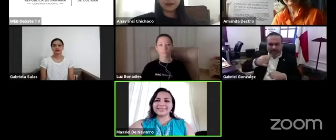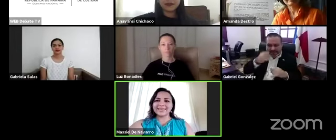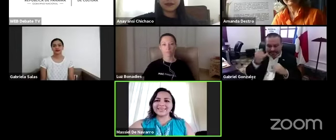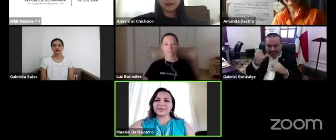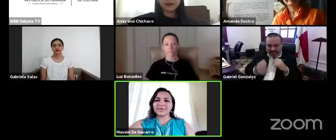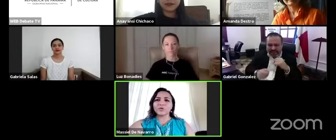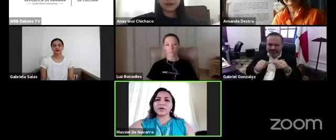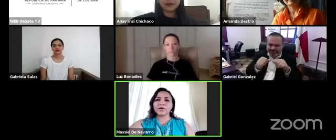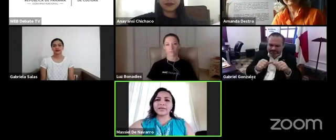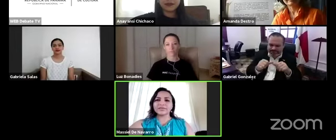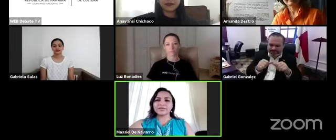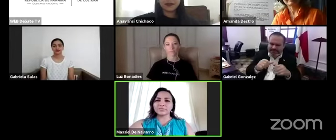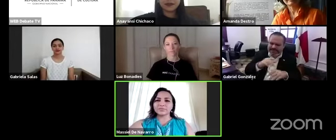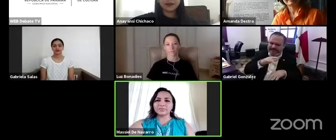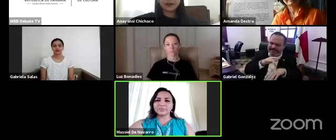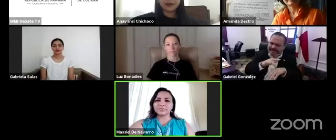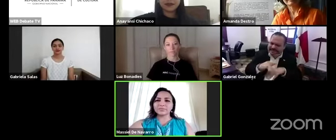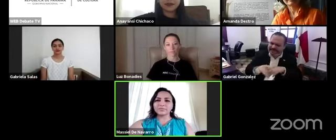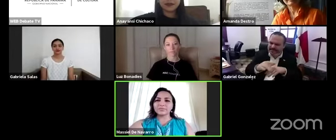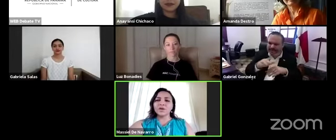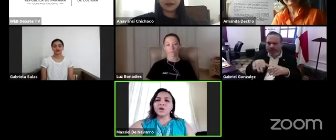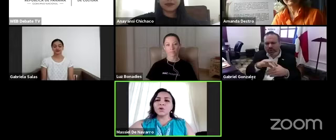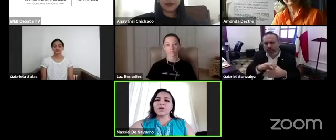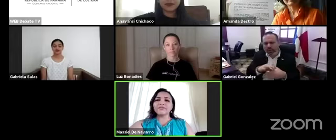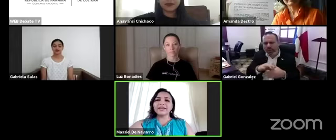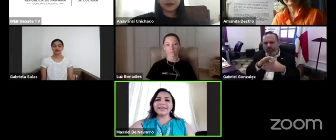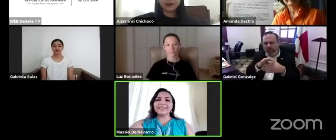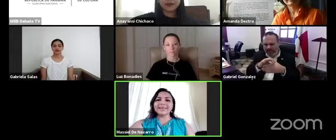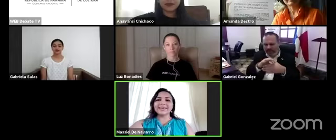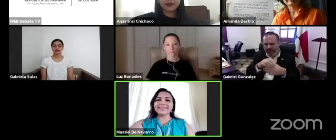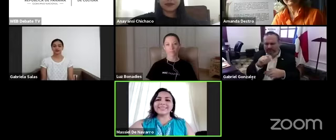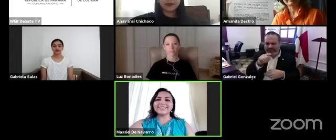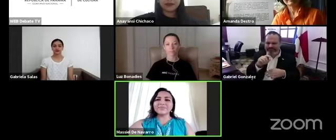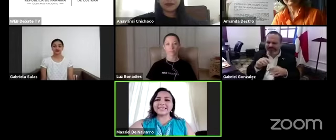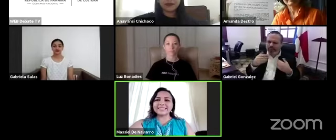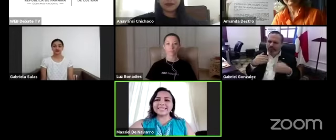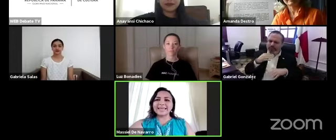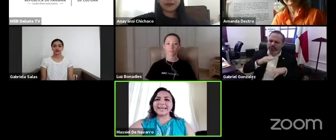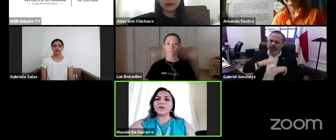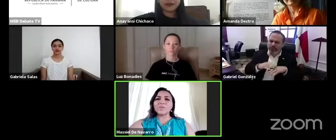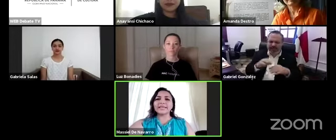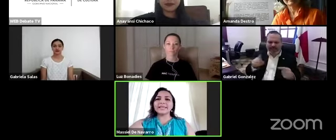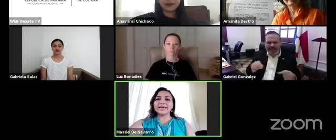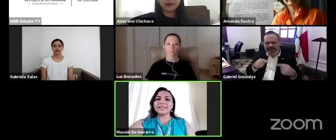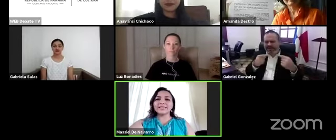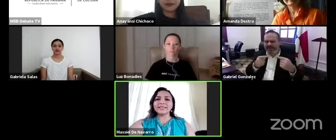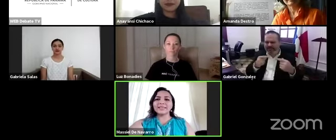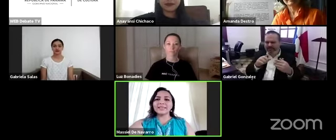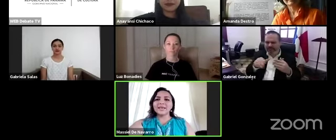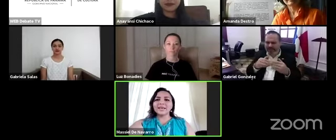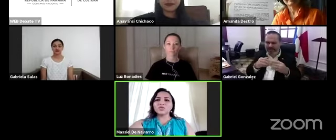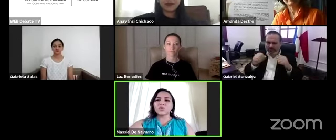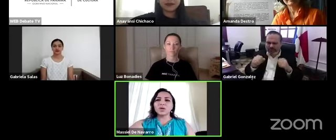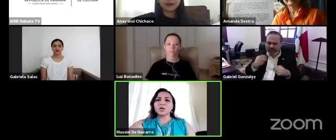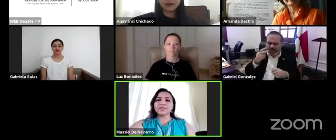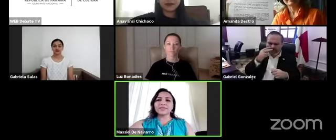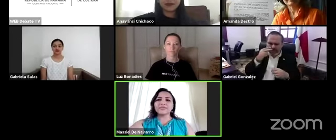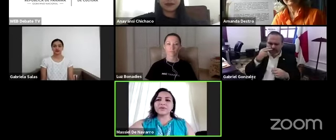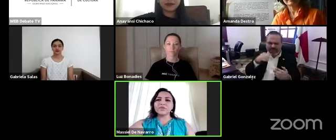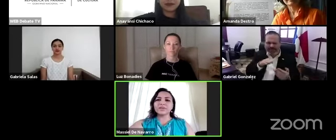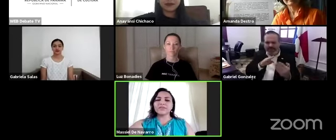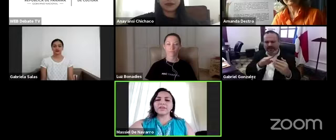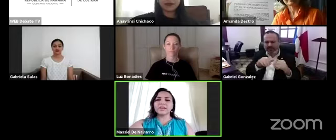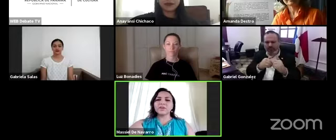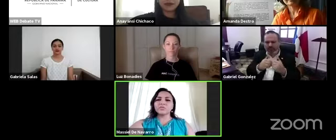por la UNESCO con la finalidad de sensibilizar a la humanidad sobre los